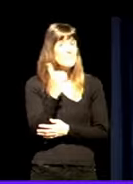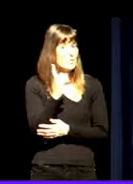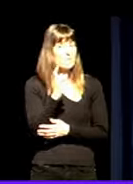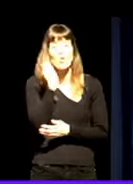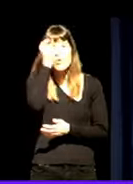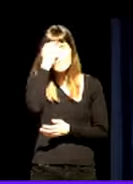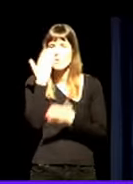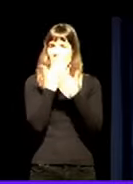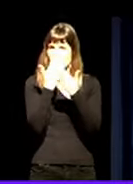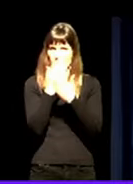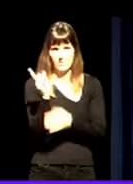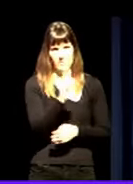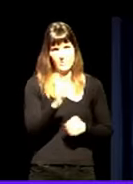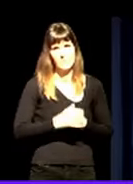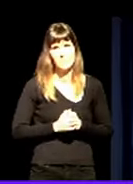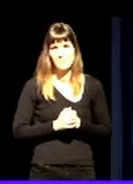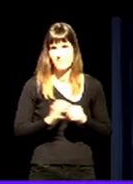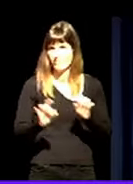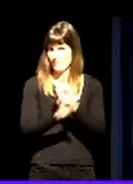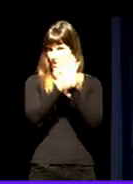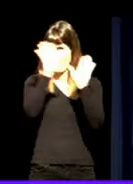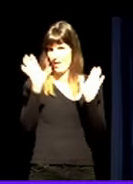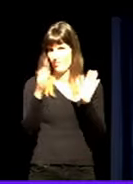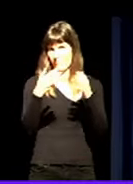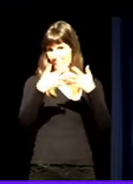Argi, zagarne ez zaten dibu.